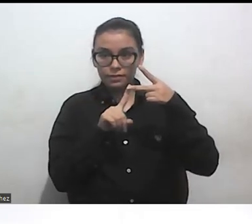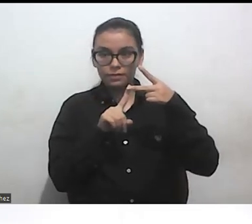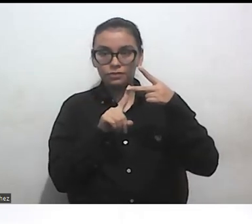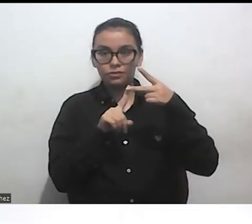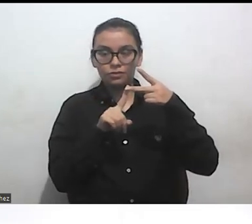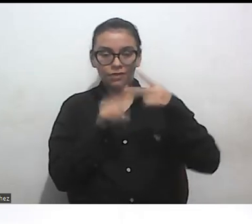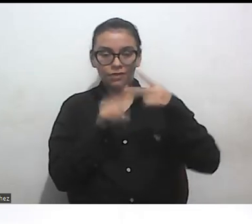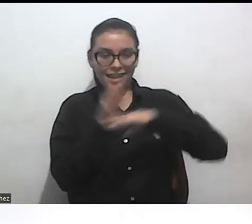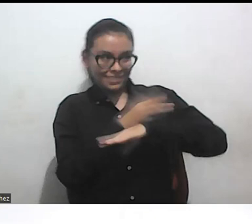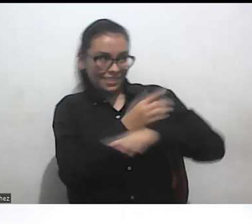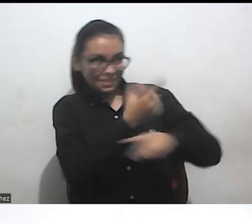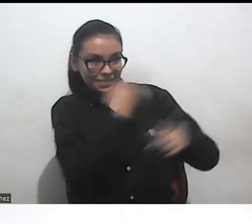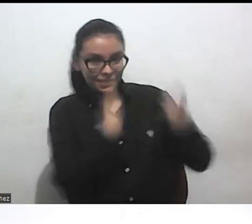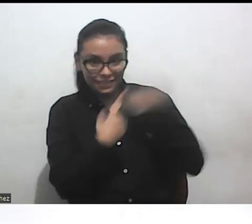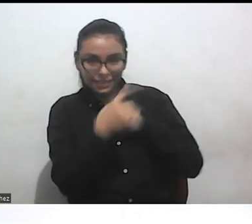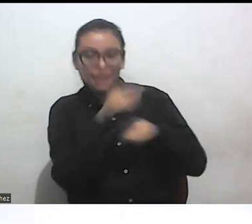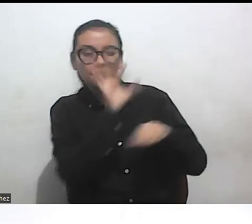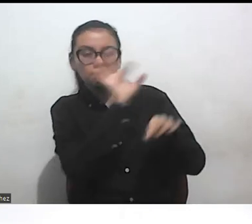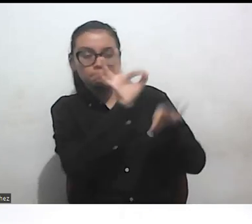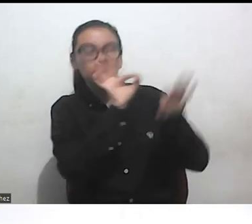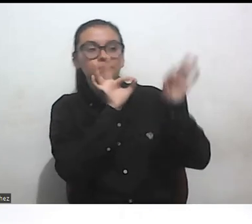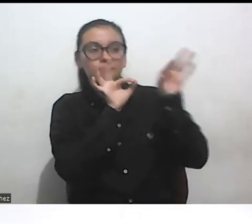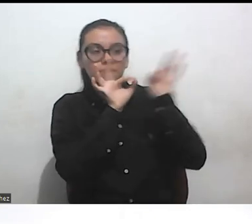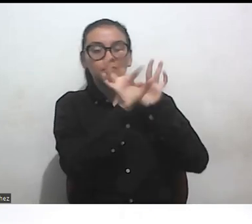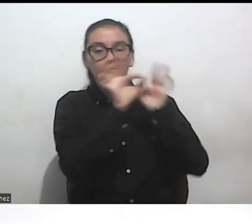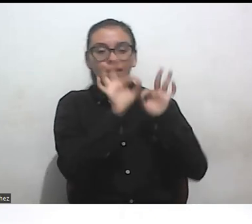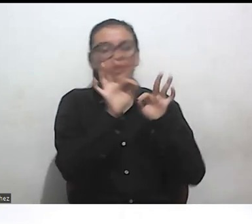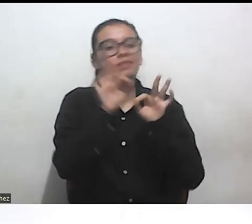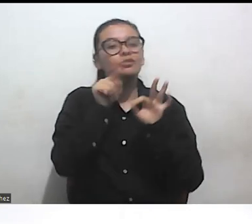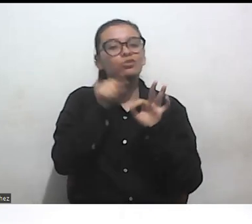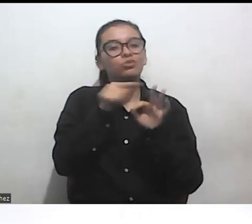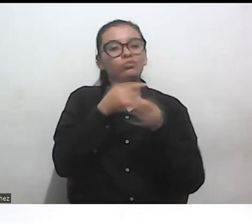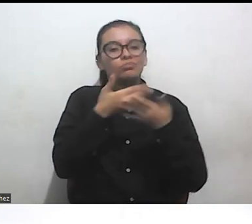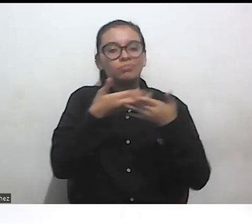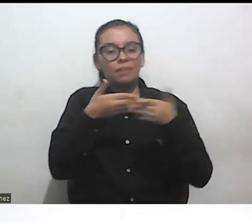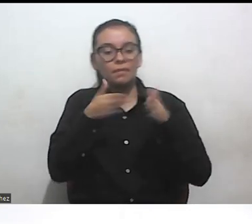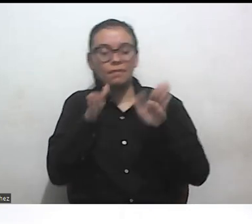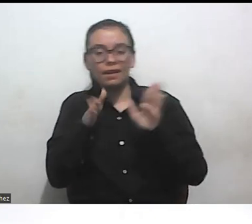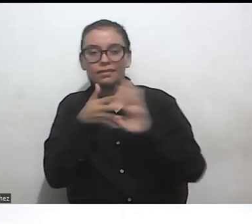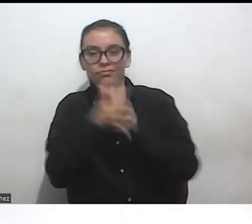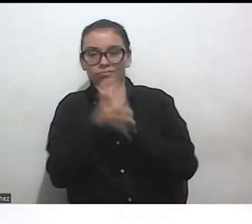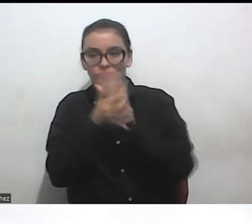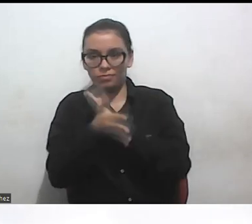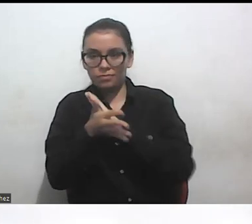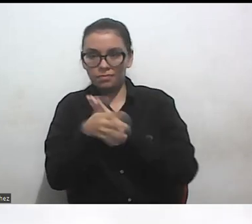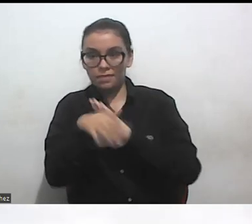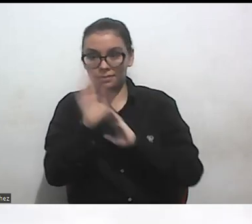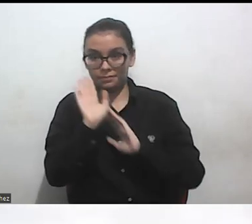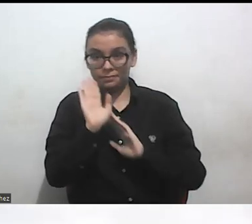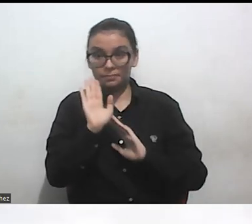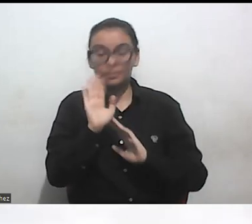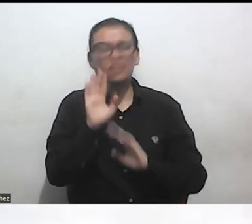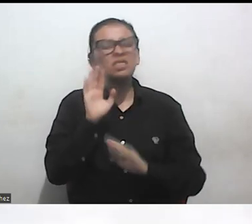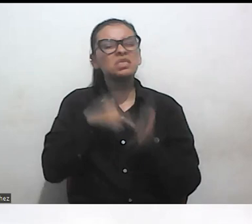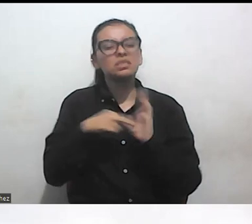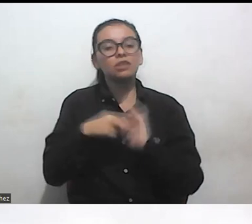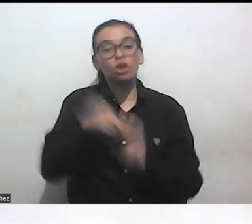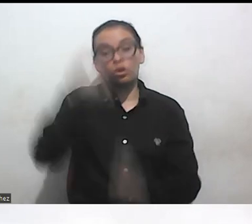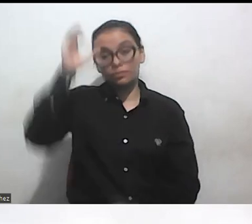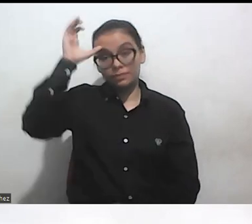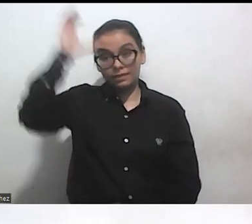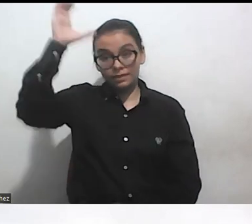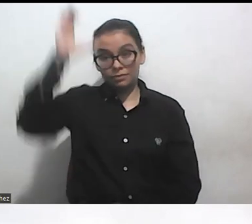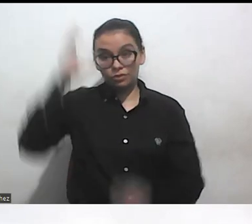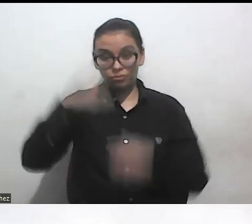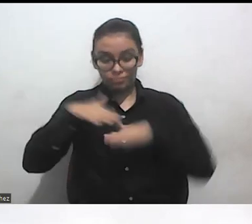ustedes acaban de mencionar para que los ampliemos con el público. El concepto de interseccionalidad hemos